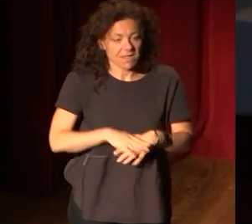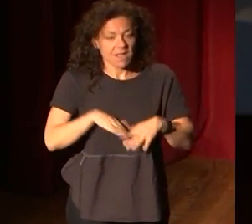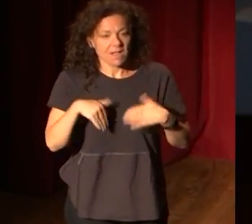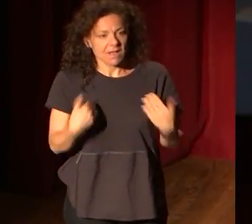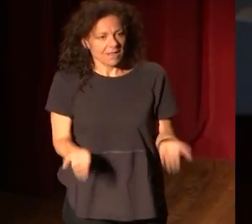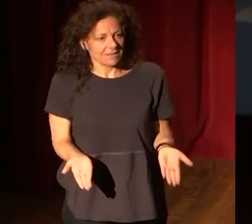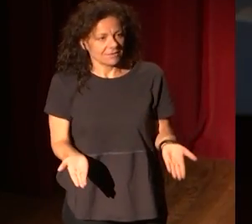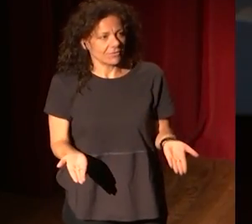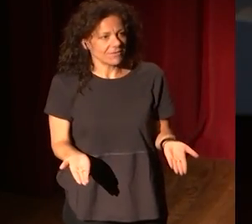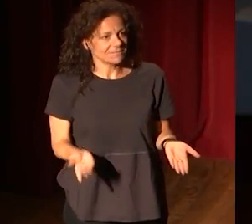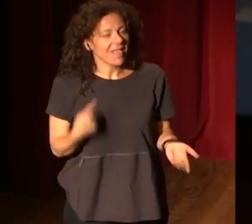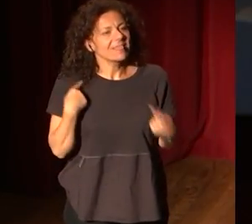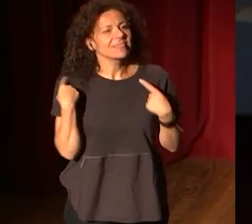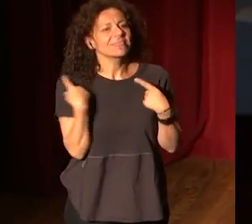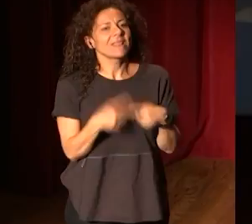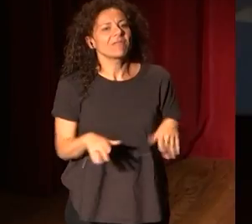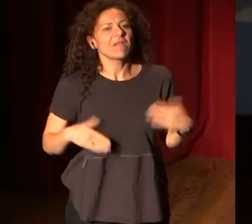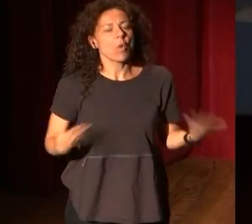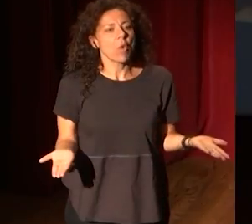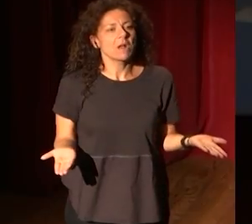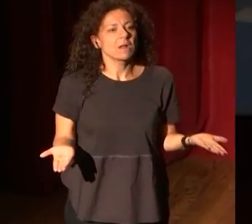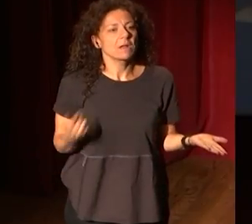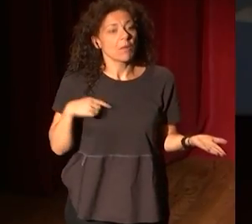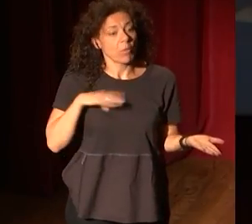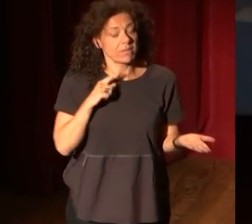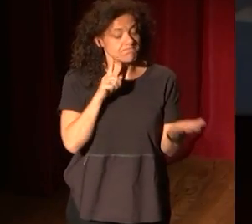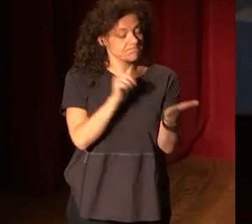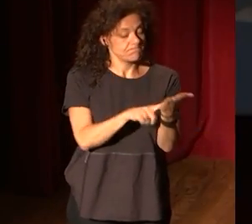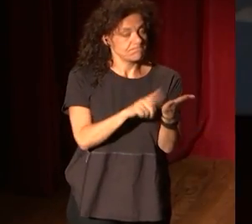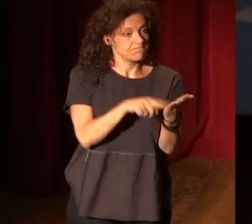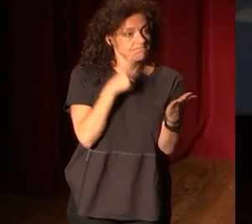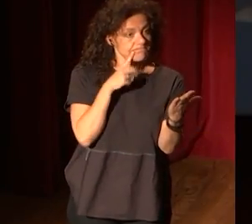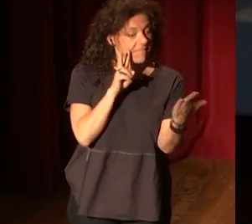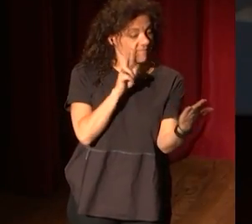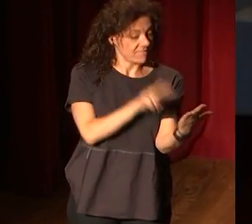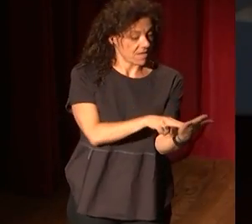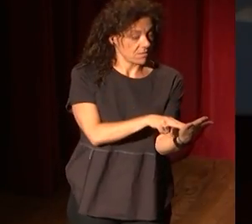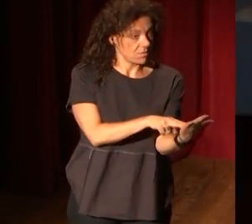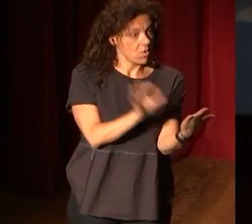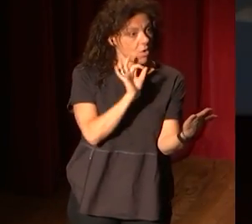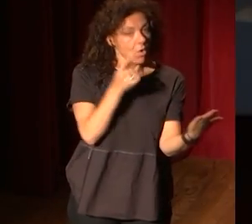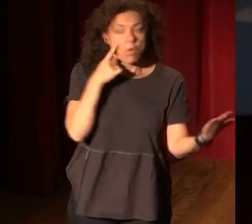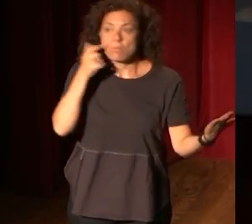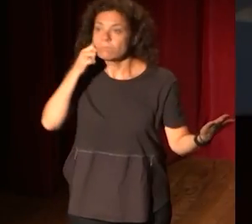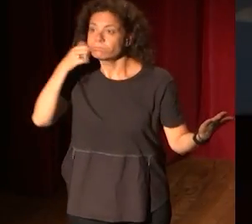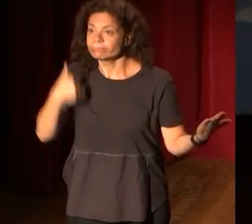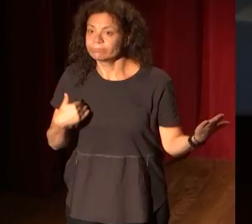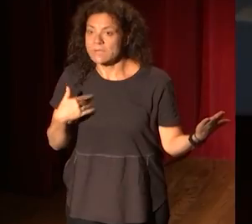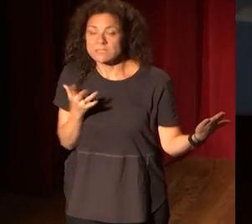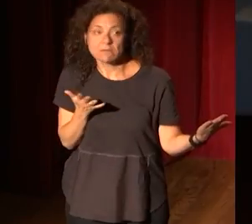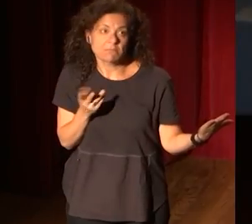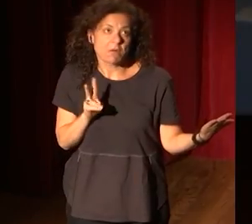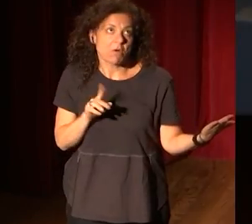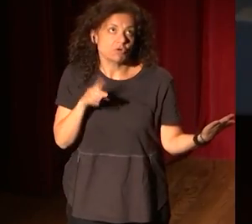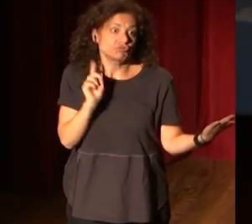el cual? que la única diferencia es que tiene el dispositivo en la mano y es lo que es la única diferencia, único plus de tecnología